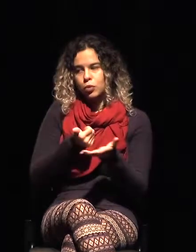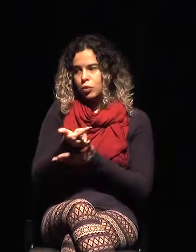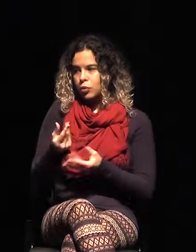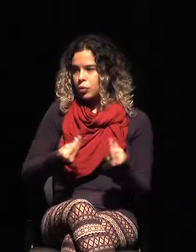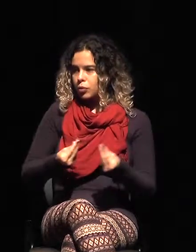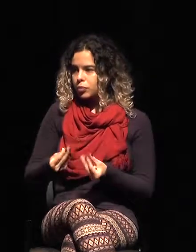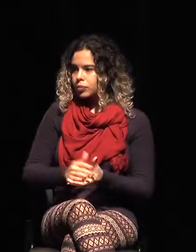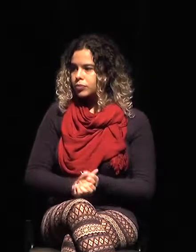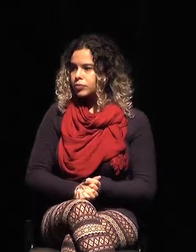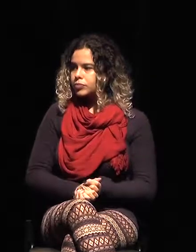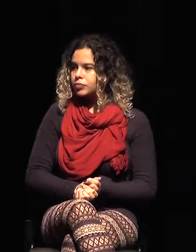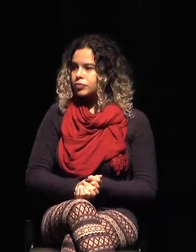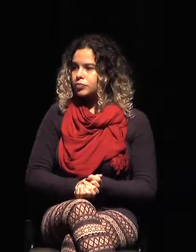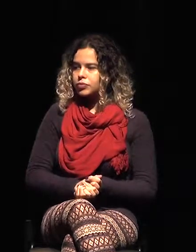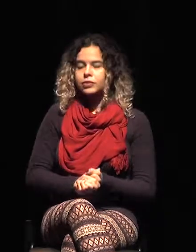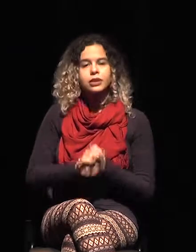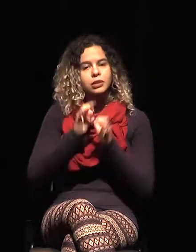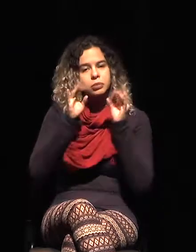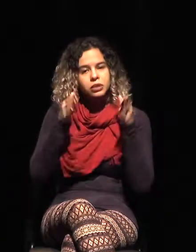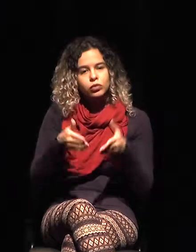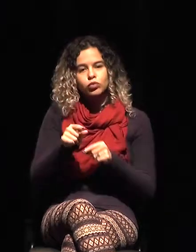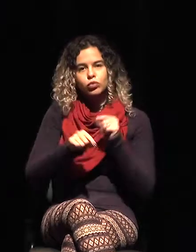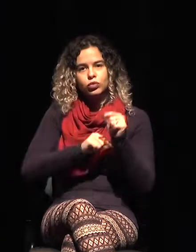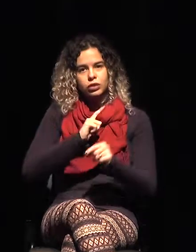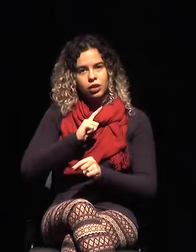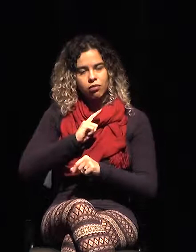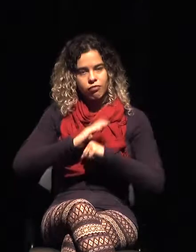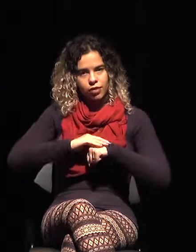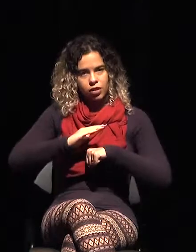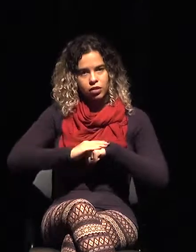Otra característica de este tipo de contrabando.